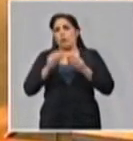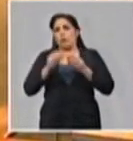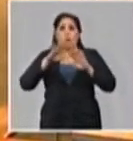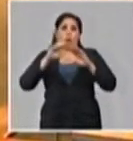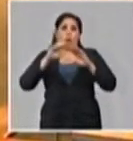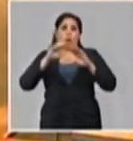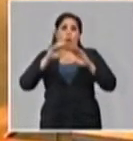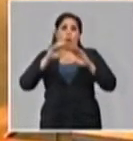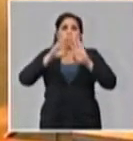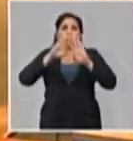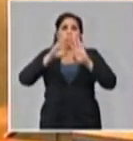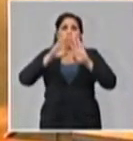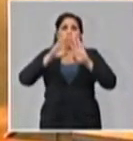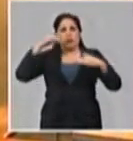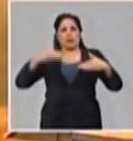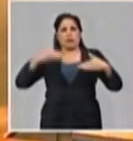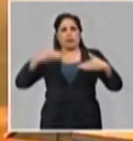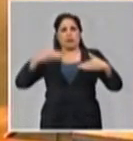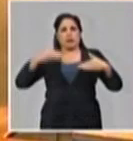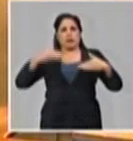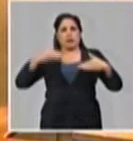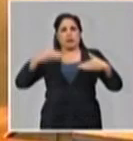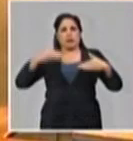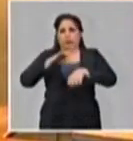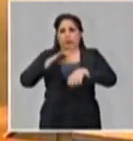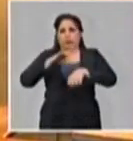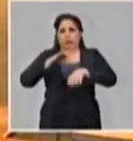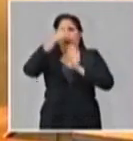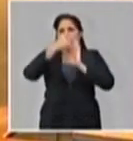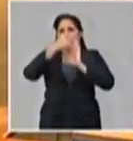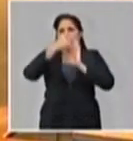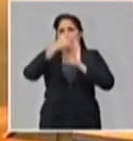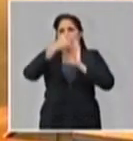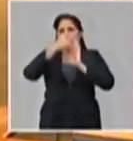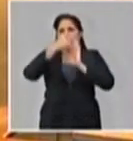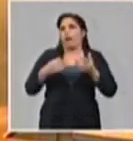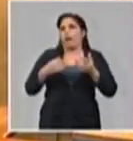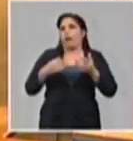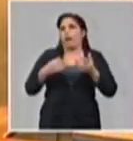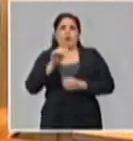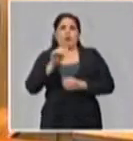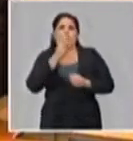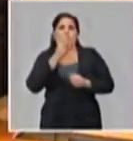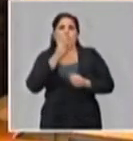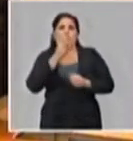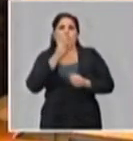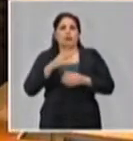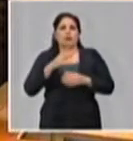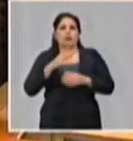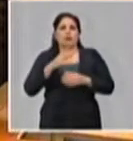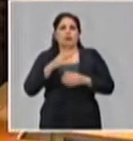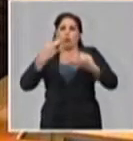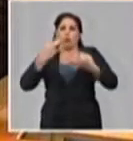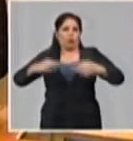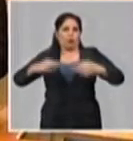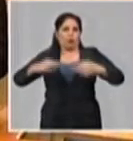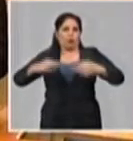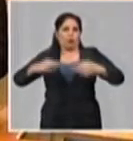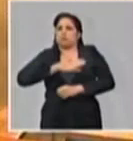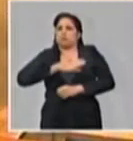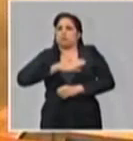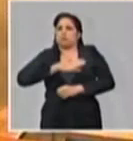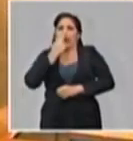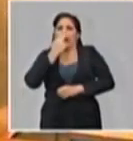el mismo? Esta es una enfermedad que se caracteriza por presentar síntomas semejantes a la de una gripe, que todos hemos